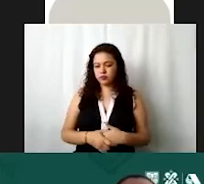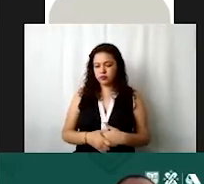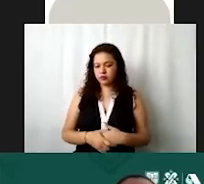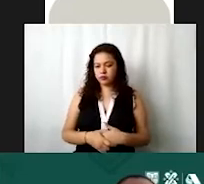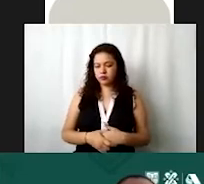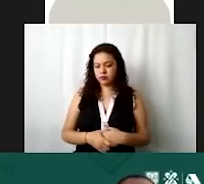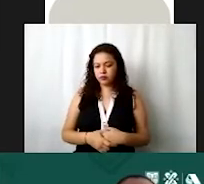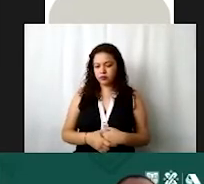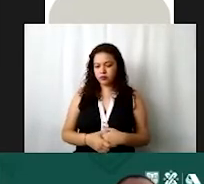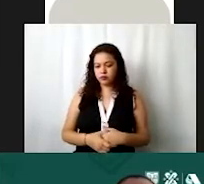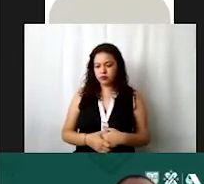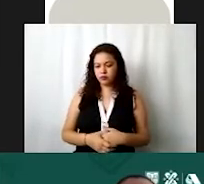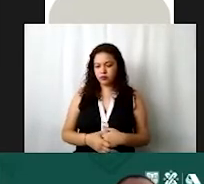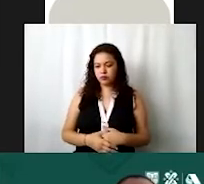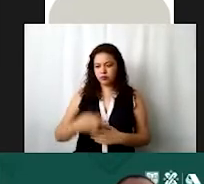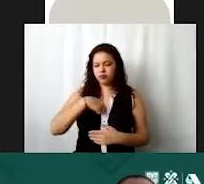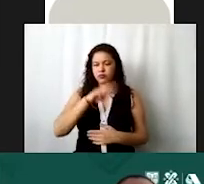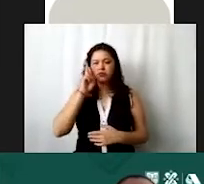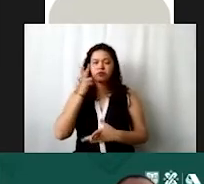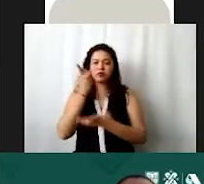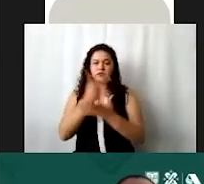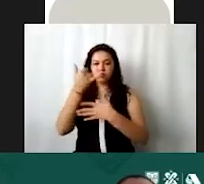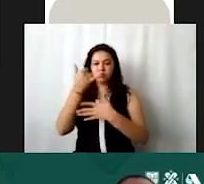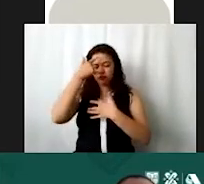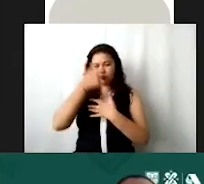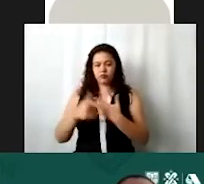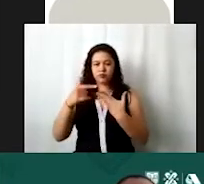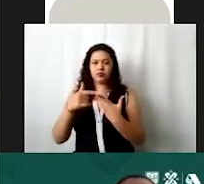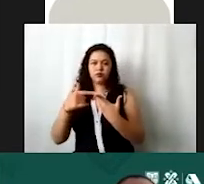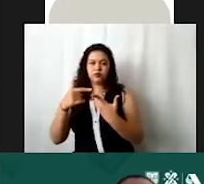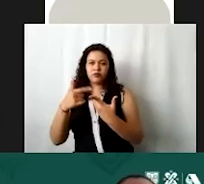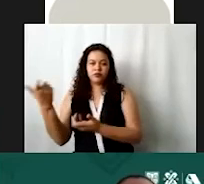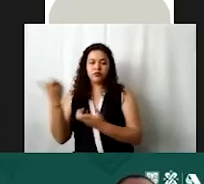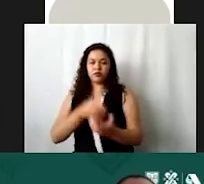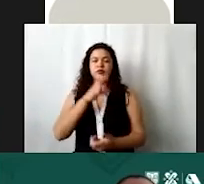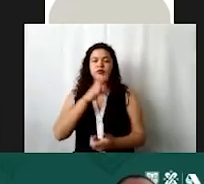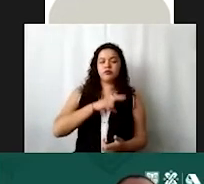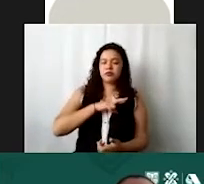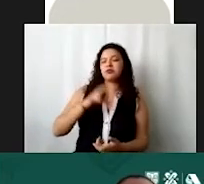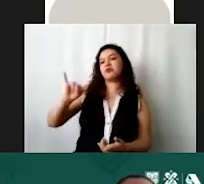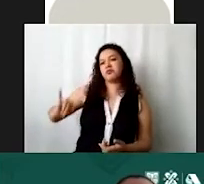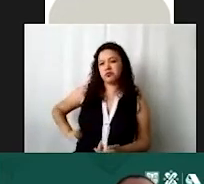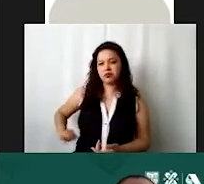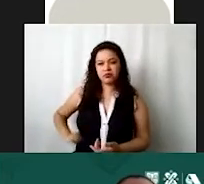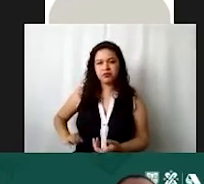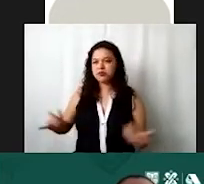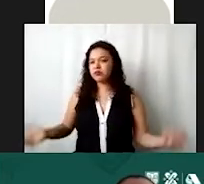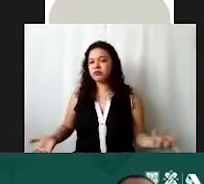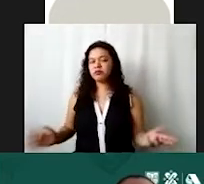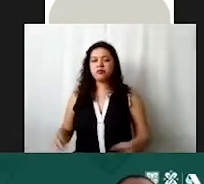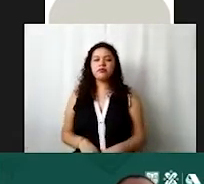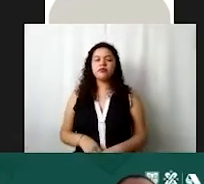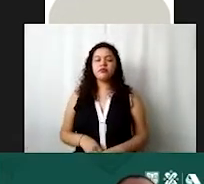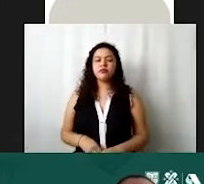aquí podemos ver todos los proyectos de financiamiento rentas intereses ¿sale? entonces una vez que